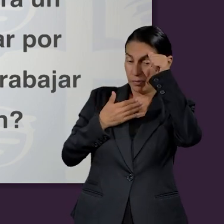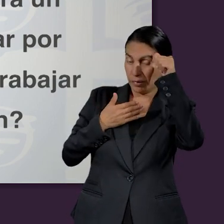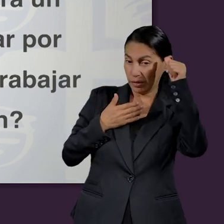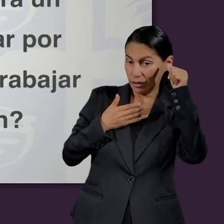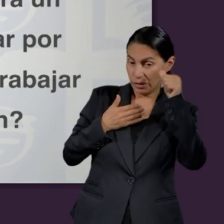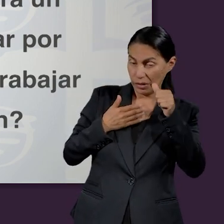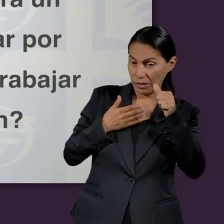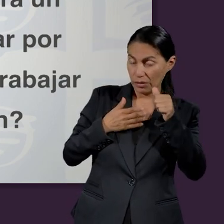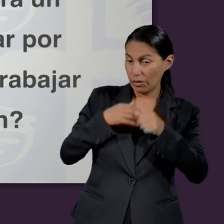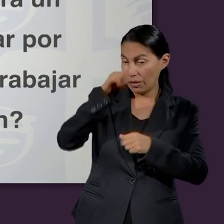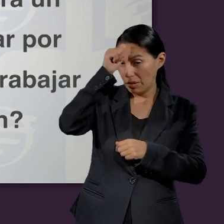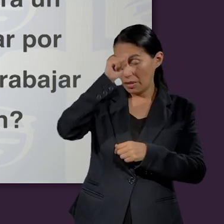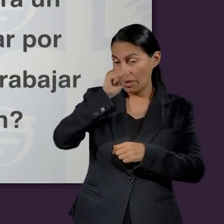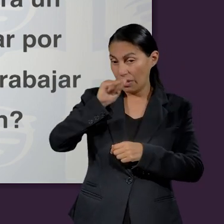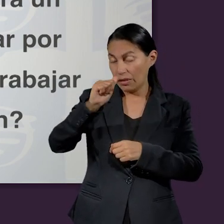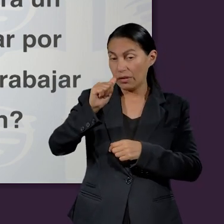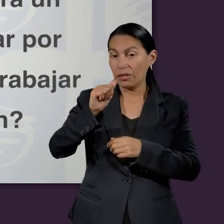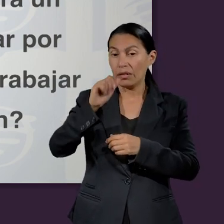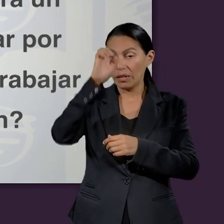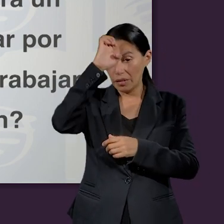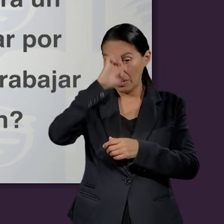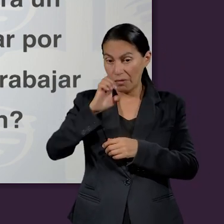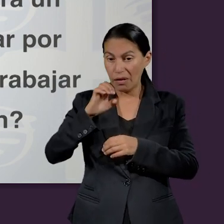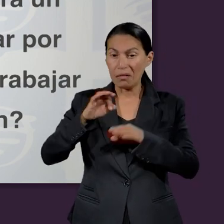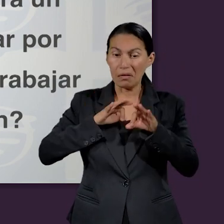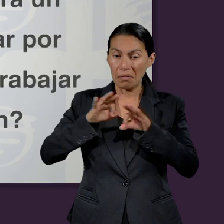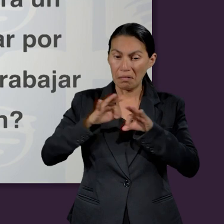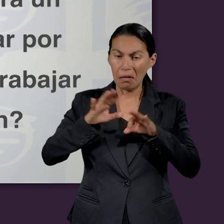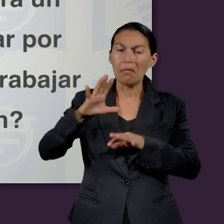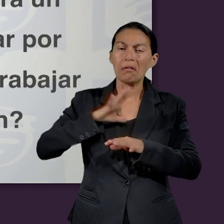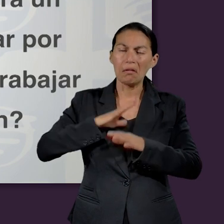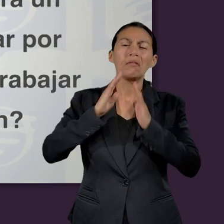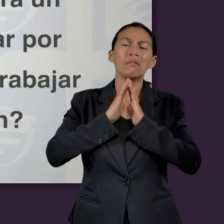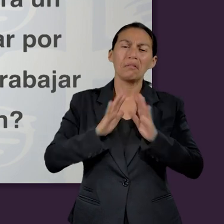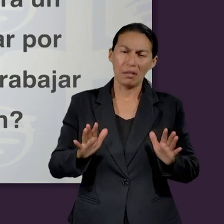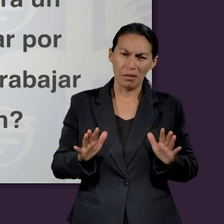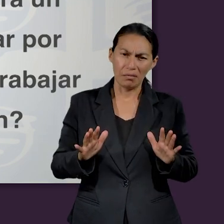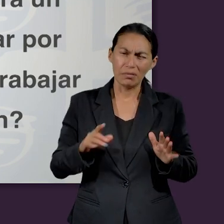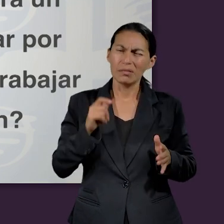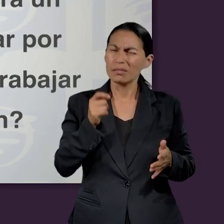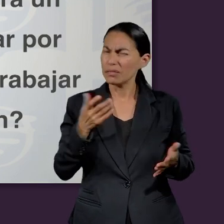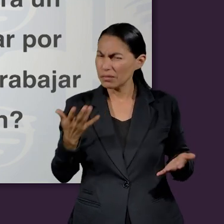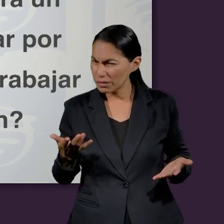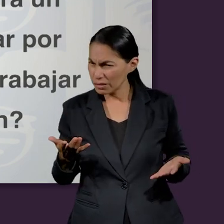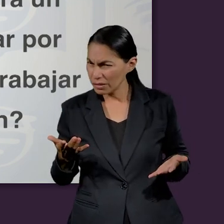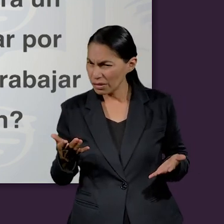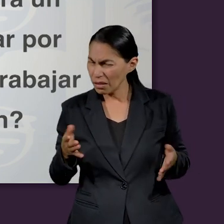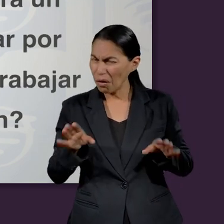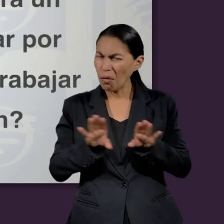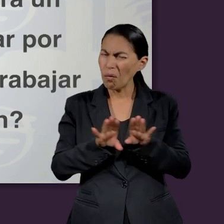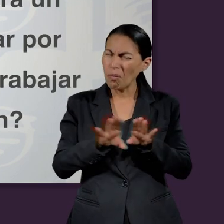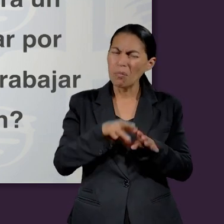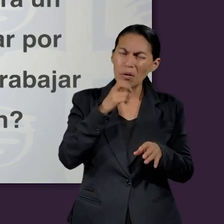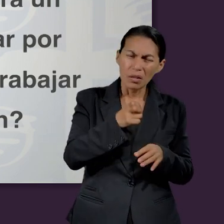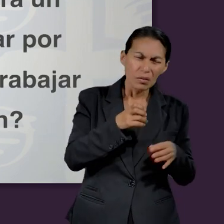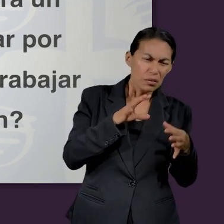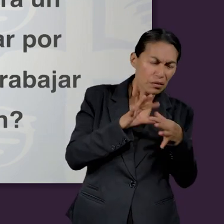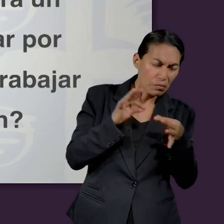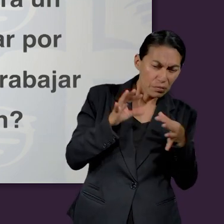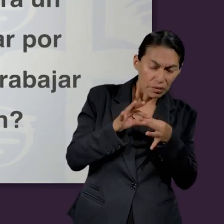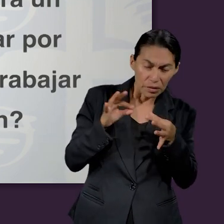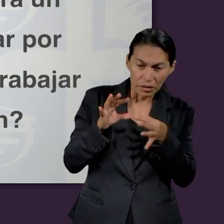que, aún antes de la entrada del pecado, a Adán y a Eva se les asignara un trabajo?